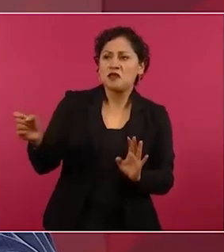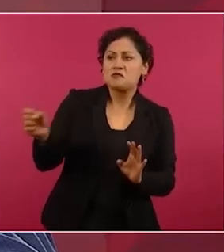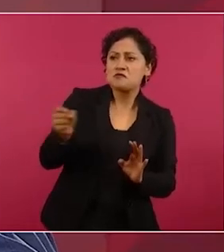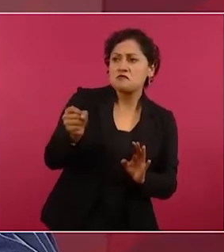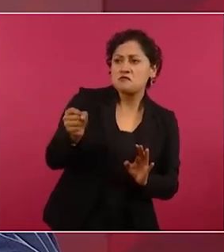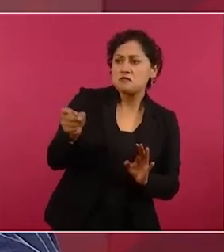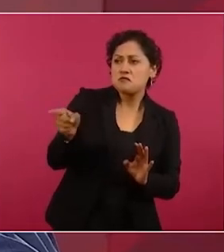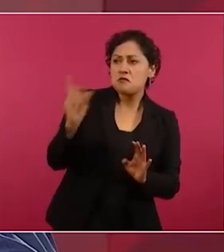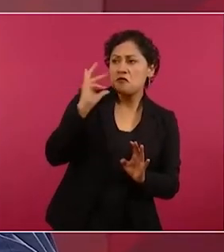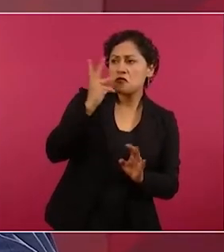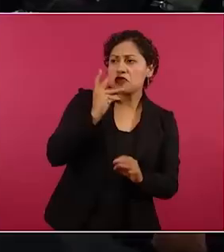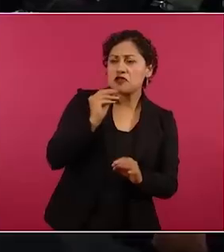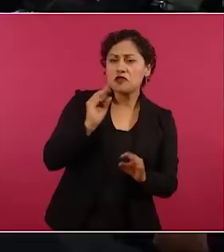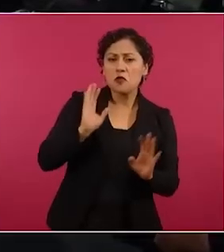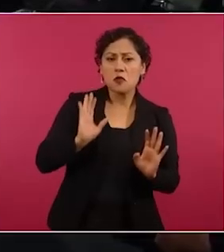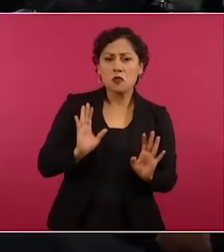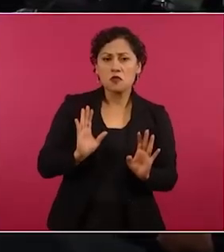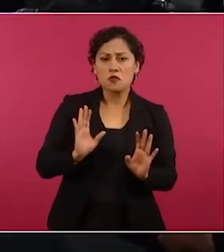son ornamentales.